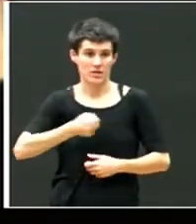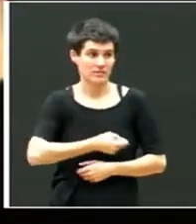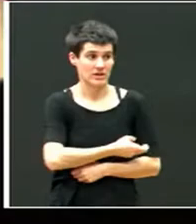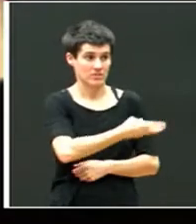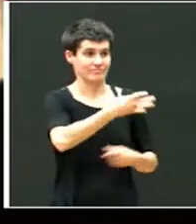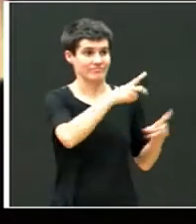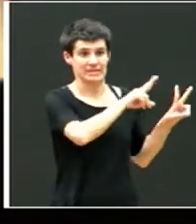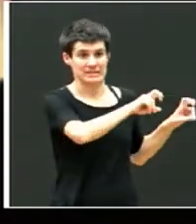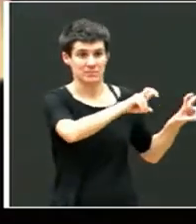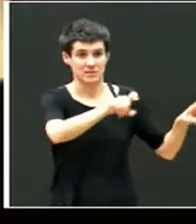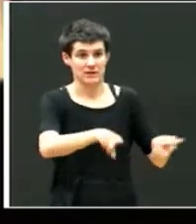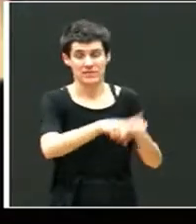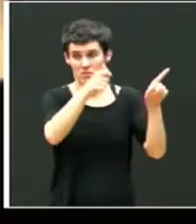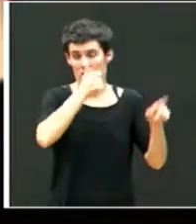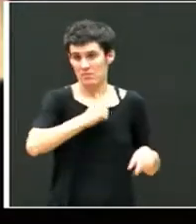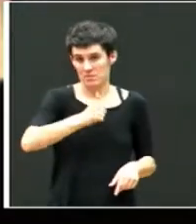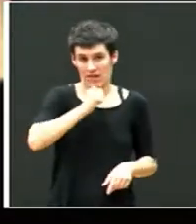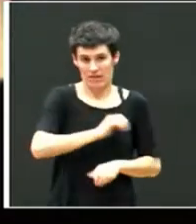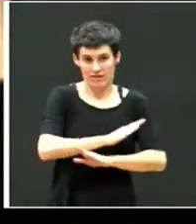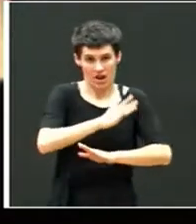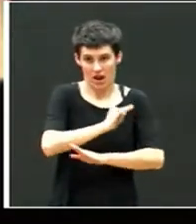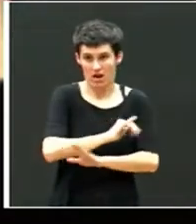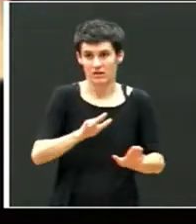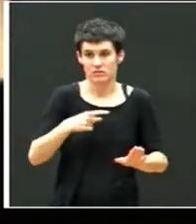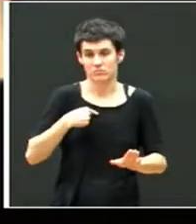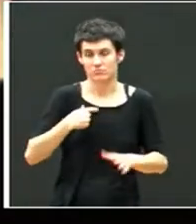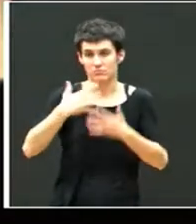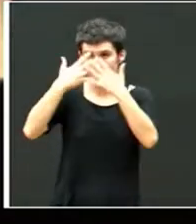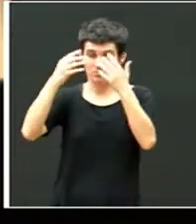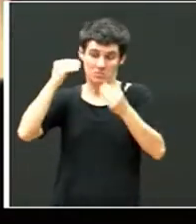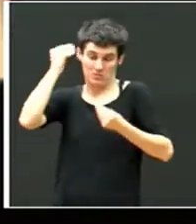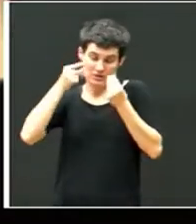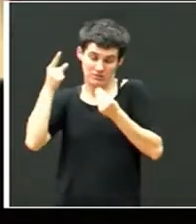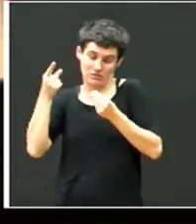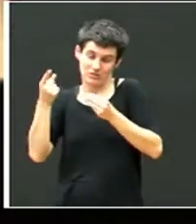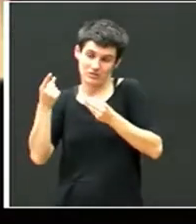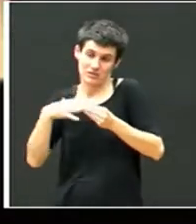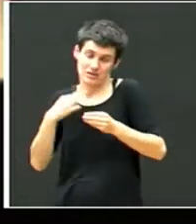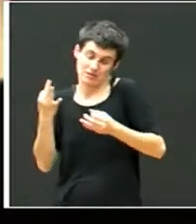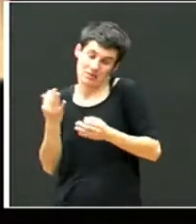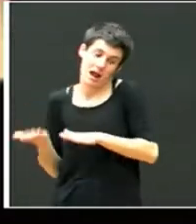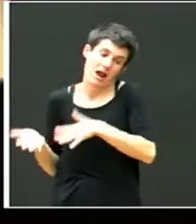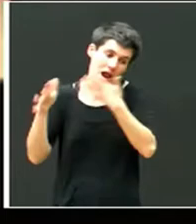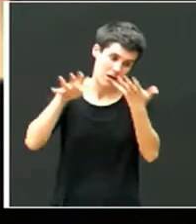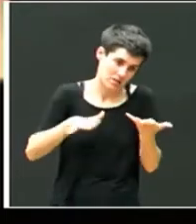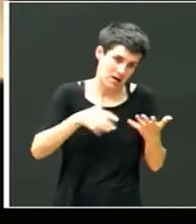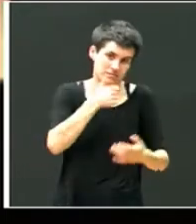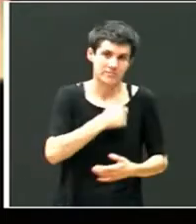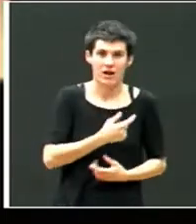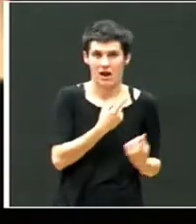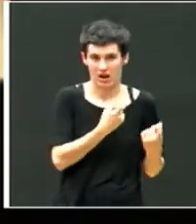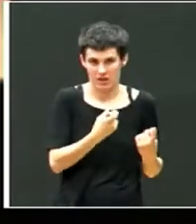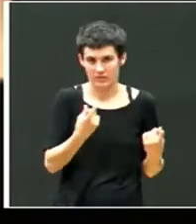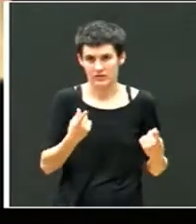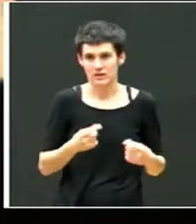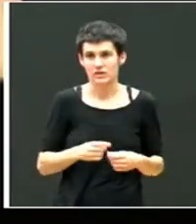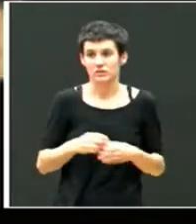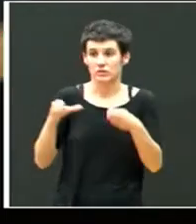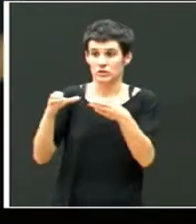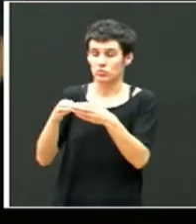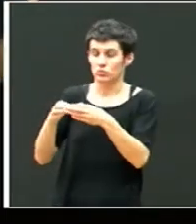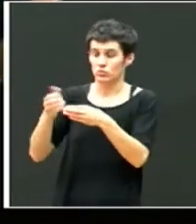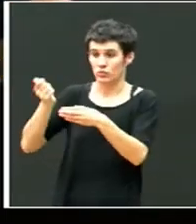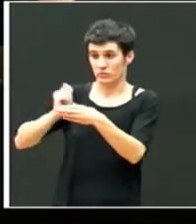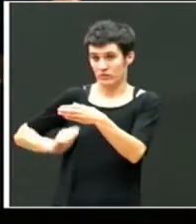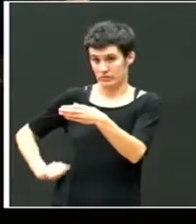coger ese pensamiento y aplicarlo. Después de plantear al grupo de profesionales